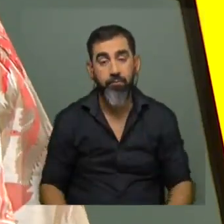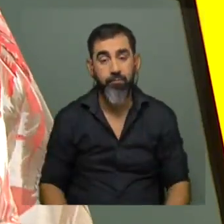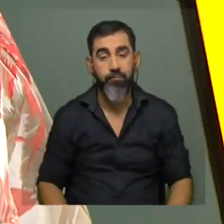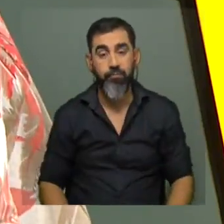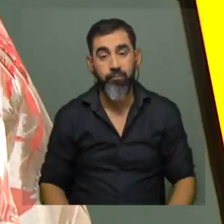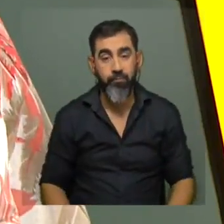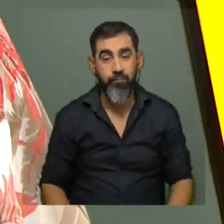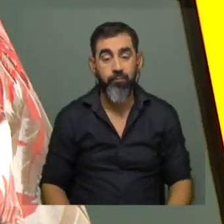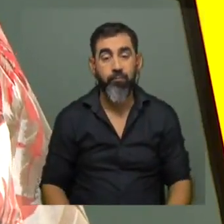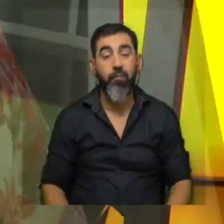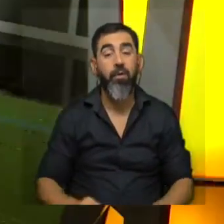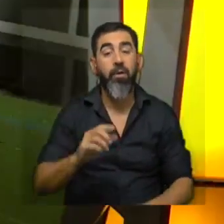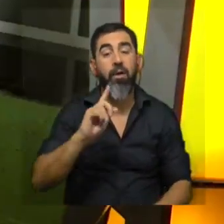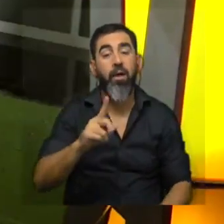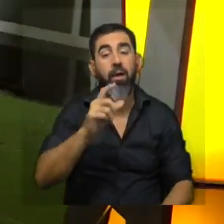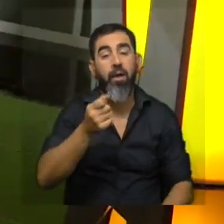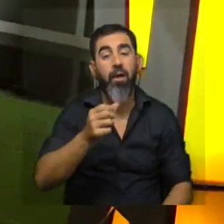incluso hasta de Galileo Galilei mirá